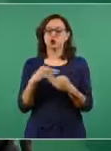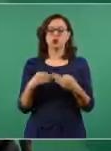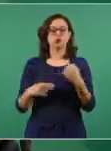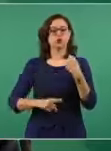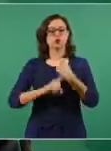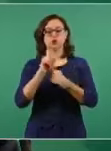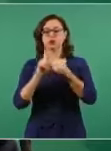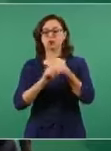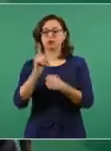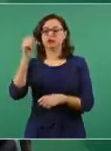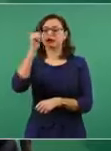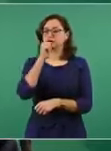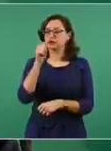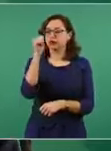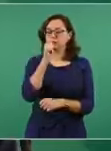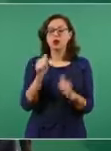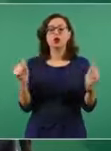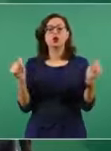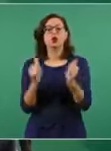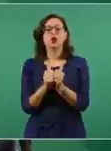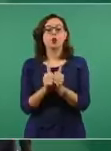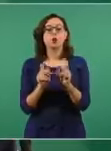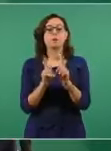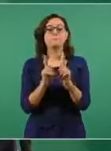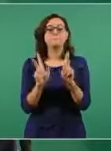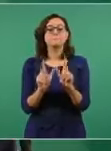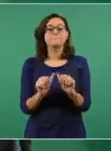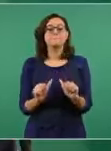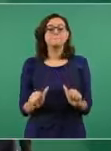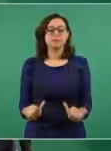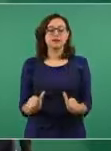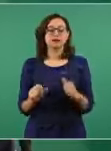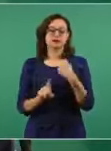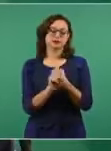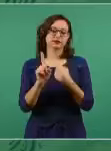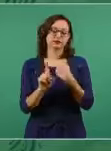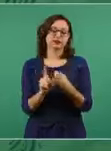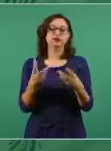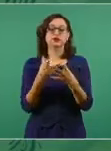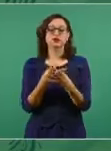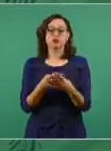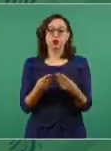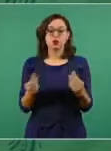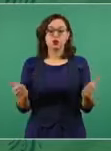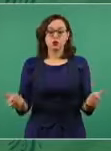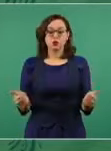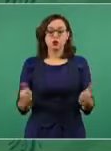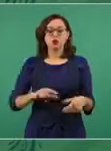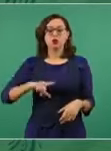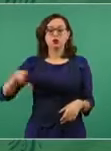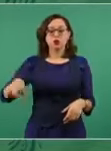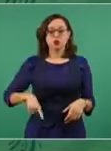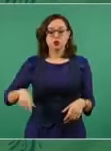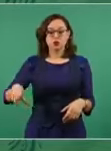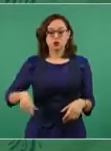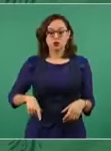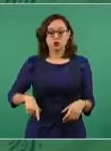pacífica y que se constituyan gobiernos